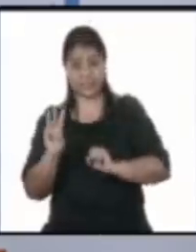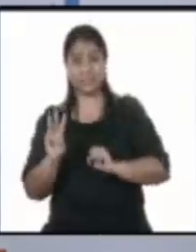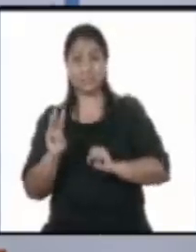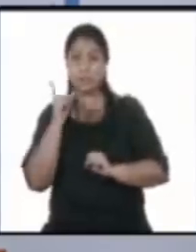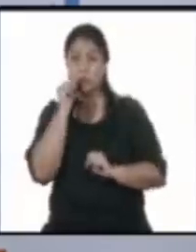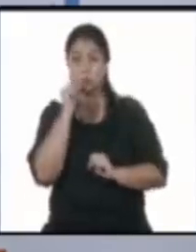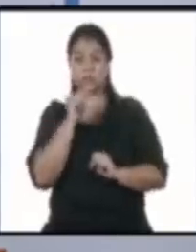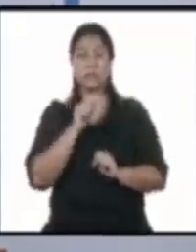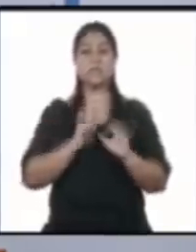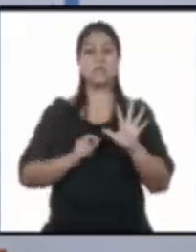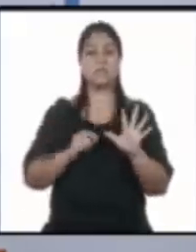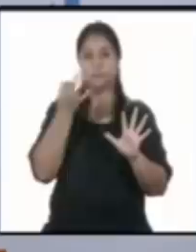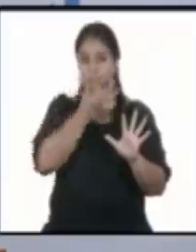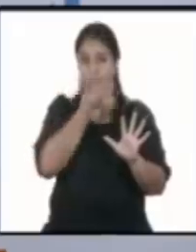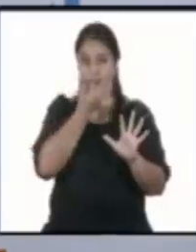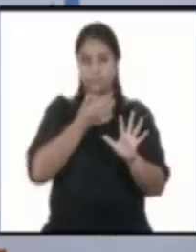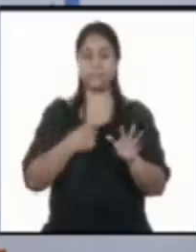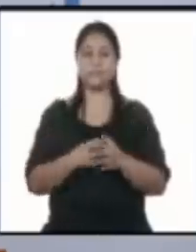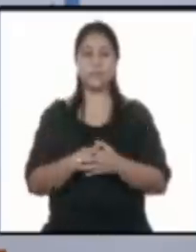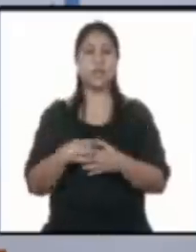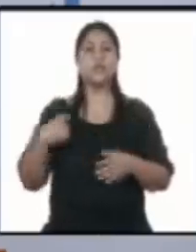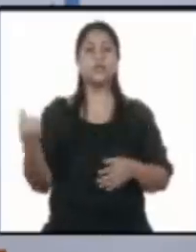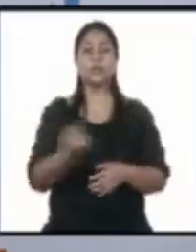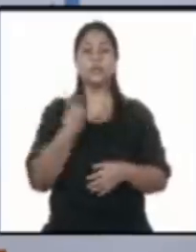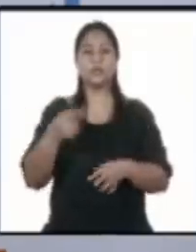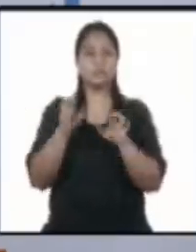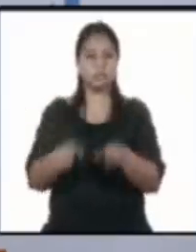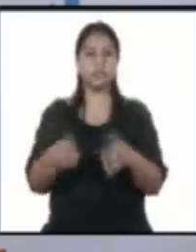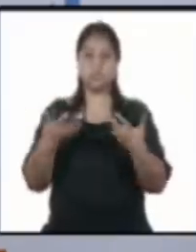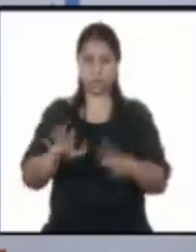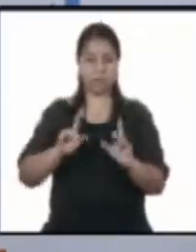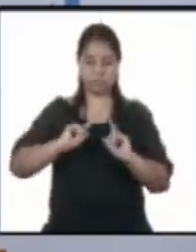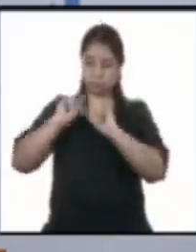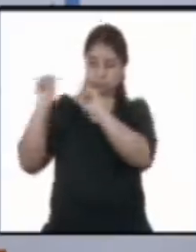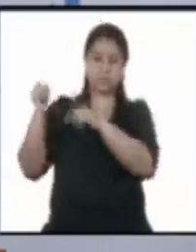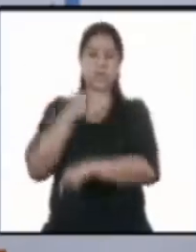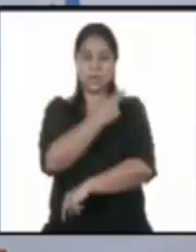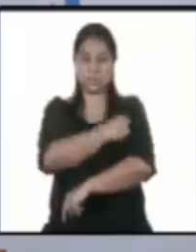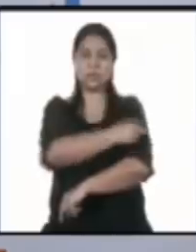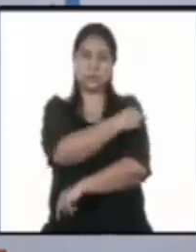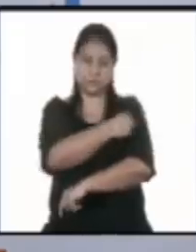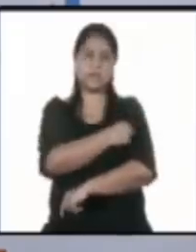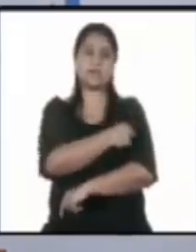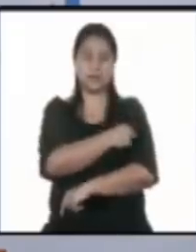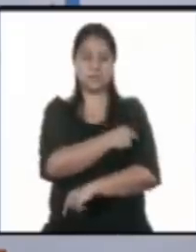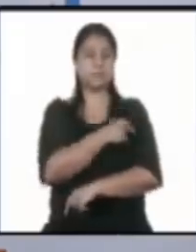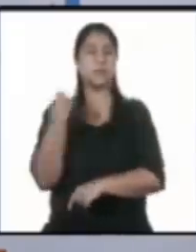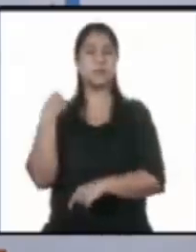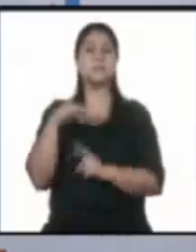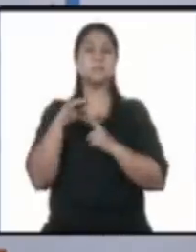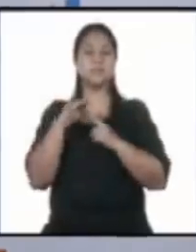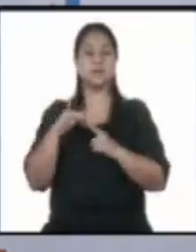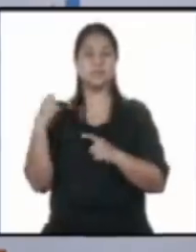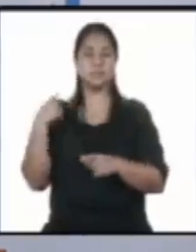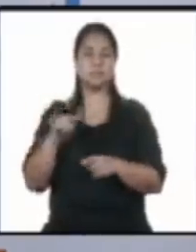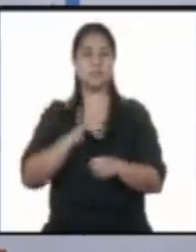hombres y 5 mujeres. Todos los pacientes ya se encuentran en los hospitales temporales habilitados para atender